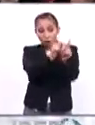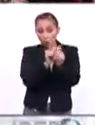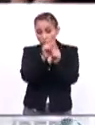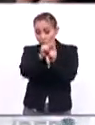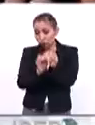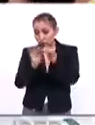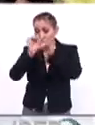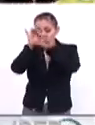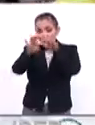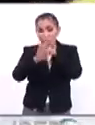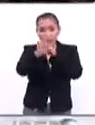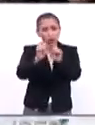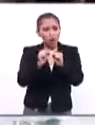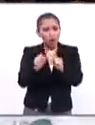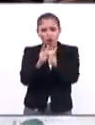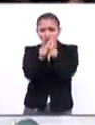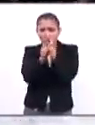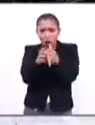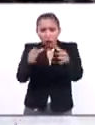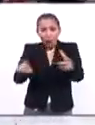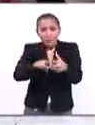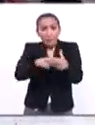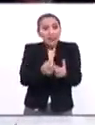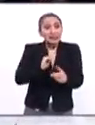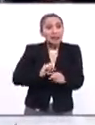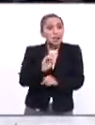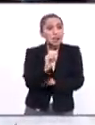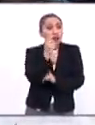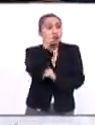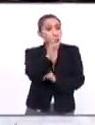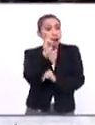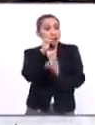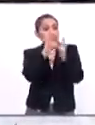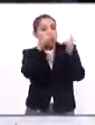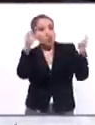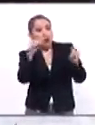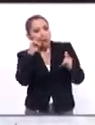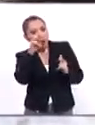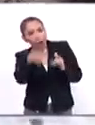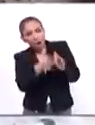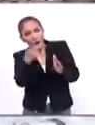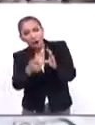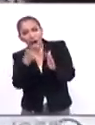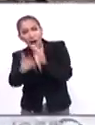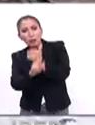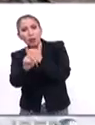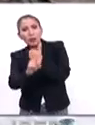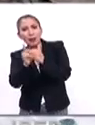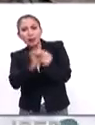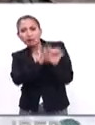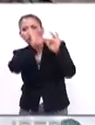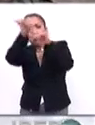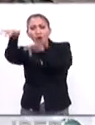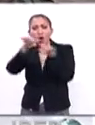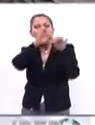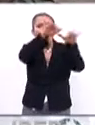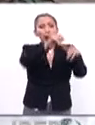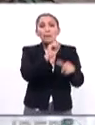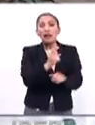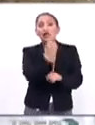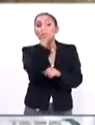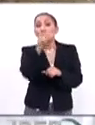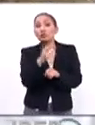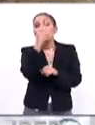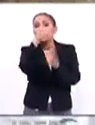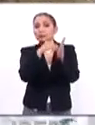migratorios en el mundo son muy intensos. El comienzo del siglo XXI pasará a la historia por una fuerte crisis de refugiados que afecta a más de 21